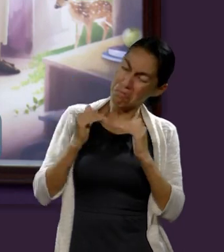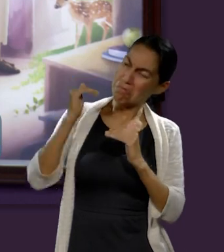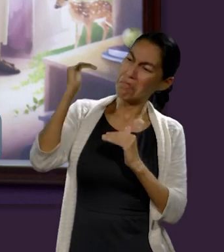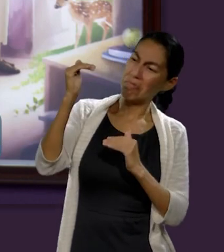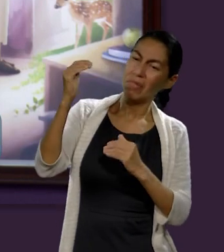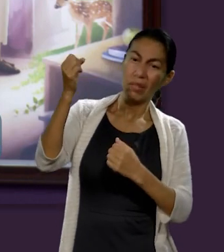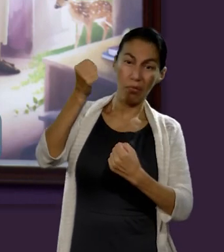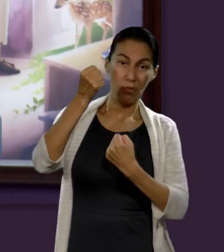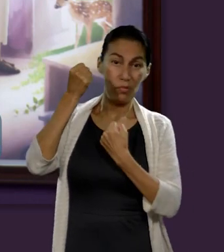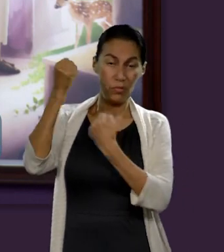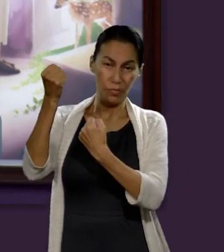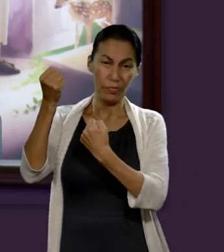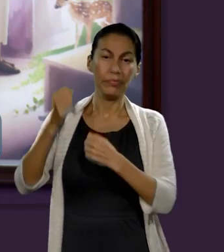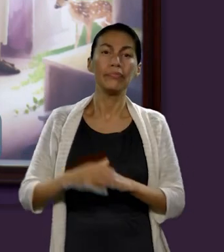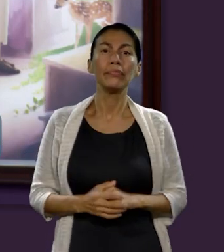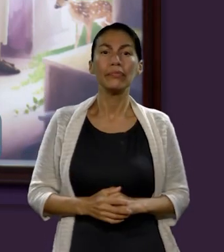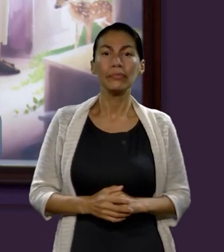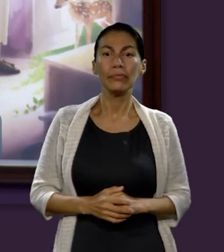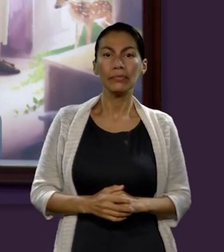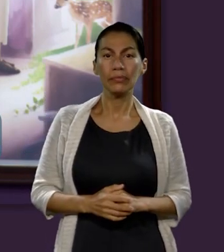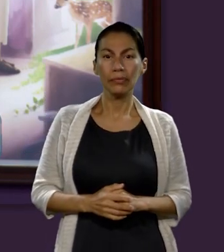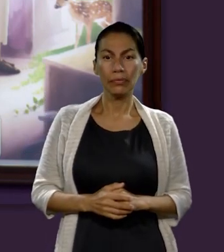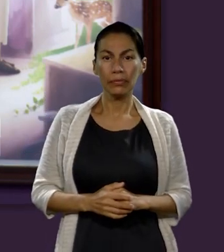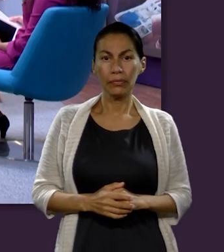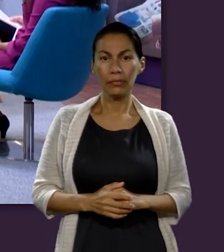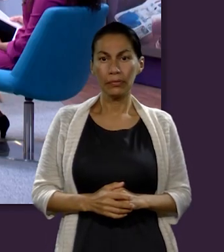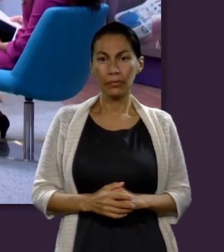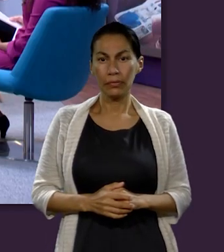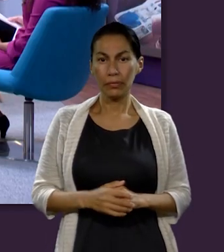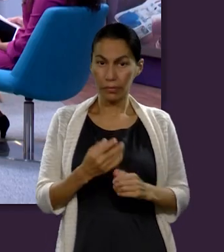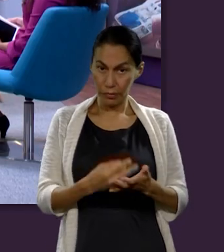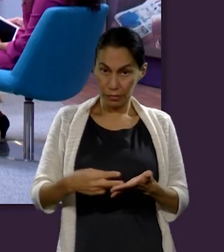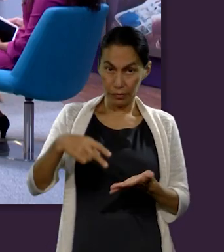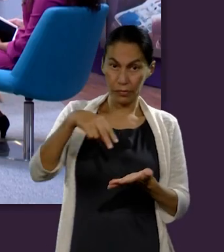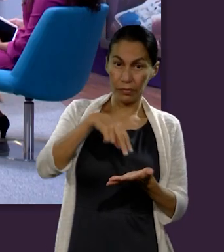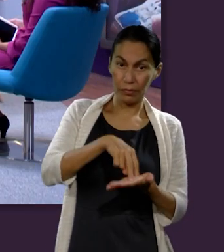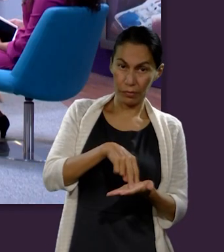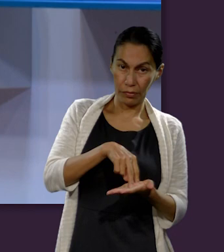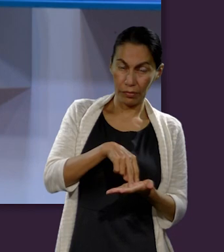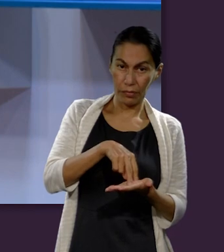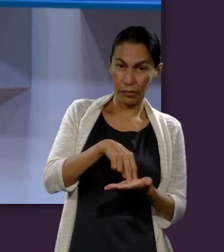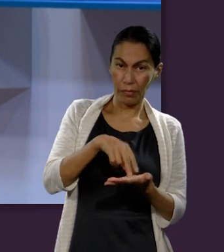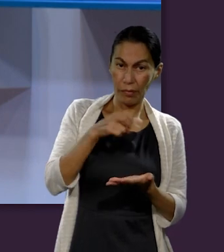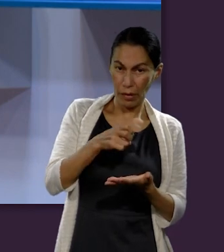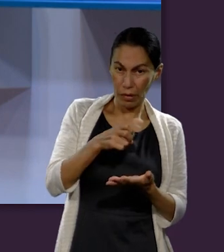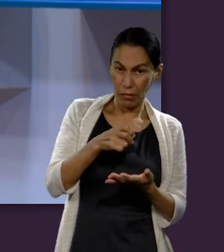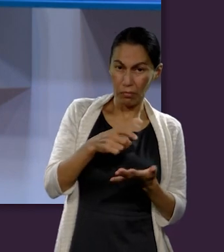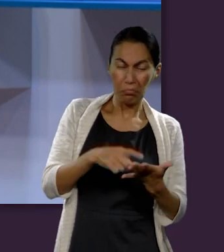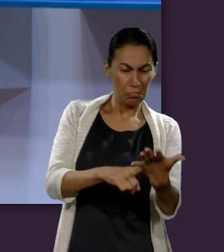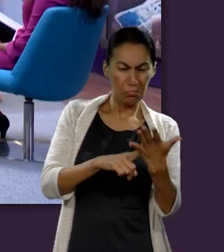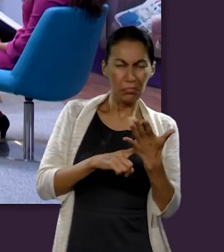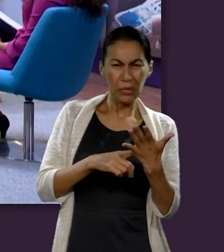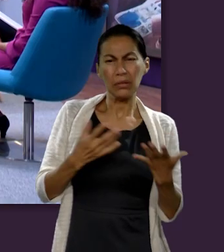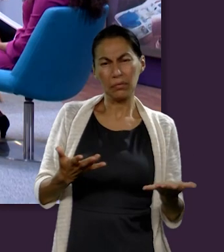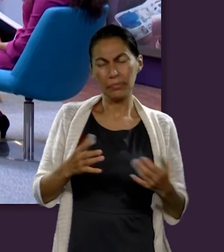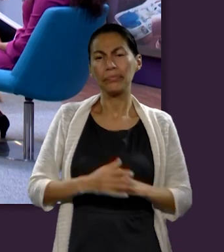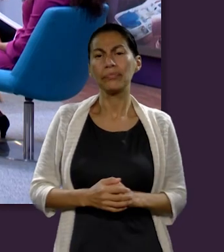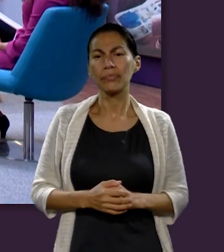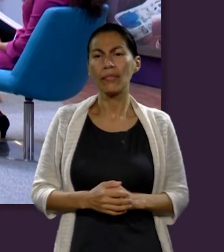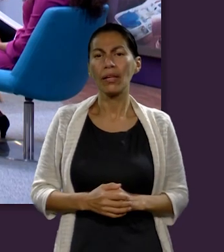entendemos según el poder que actúa en nosotros. La resurrección es una perfecta muestra de esto,